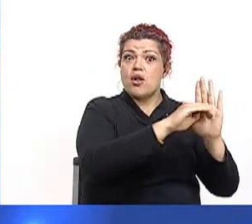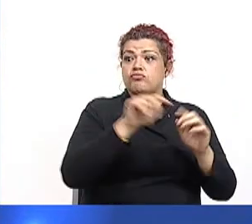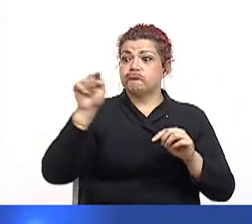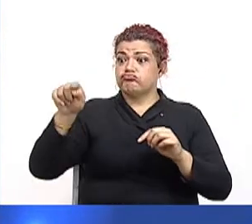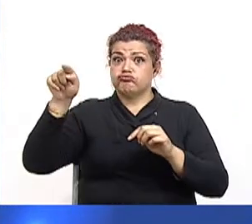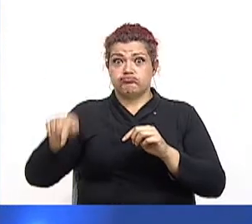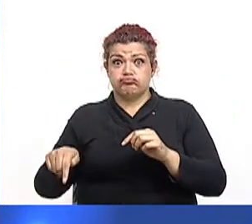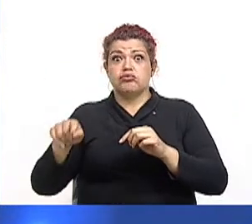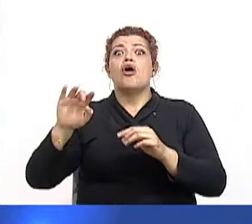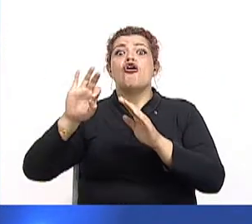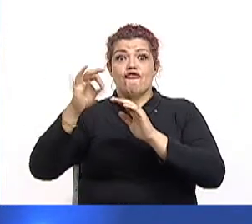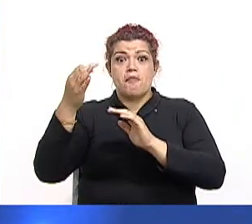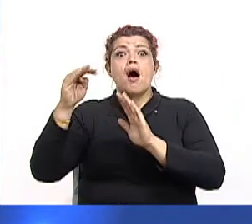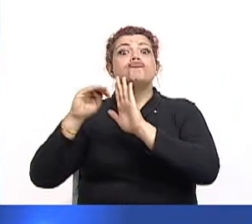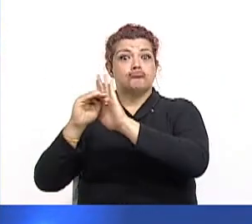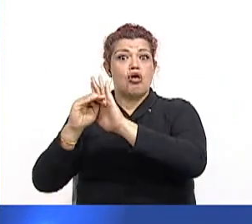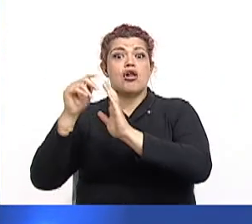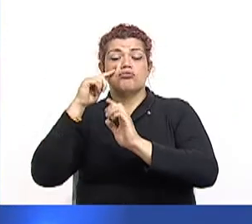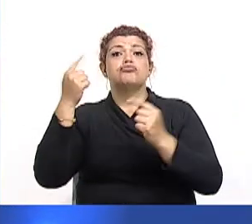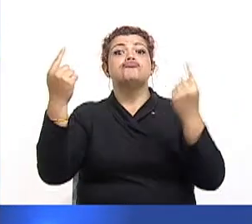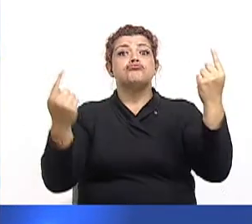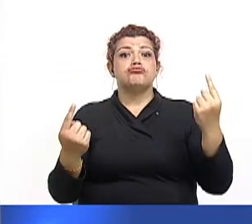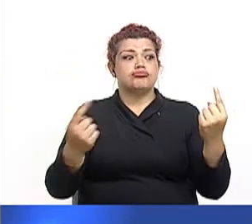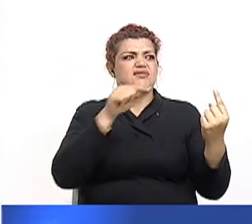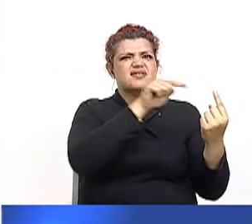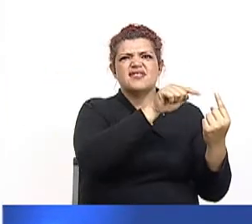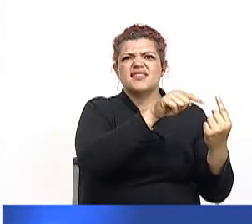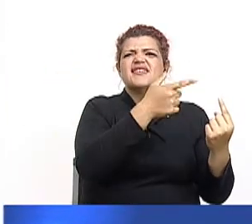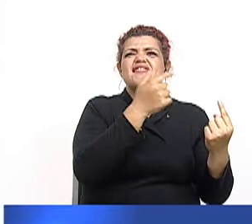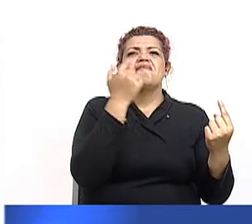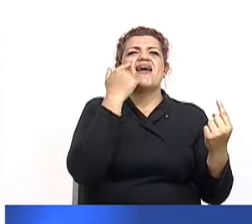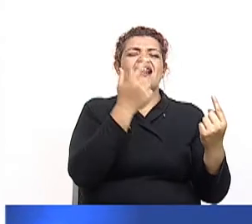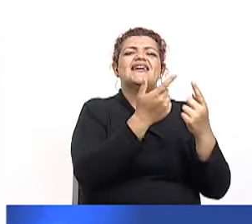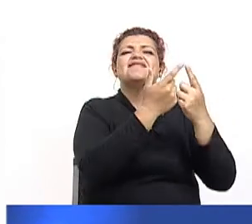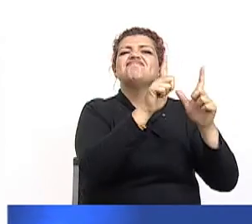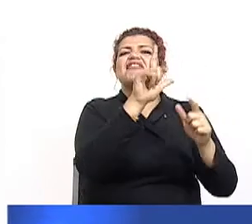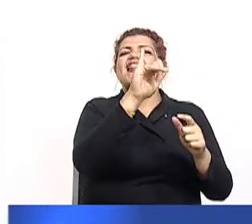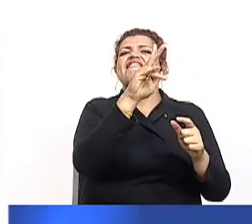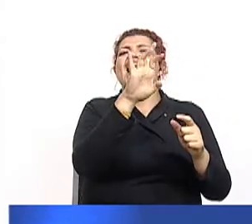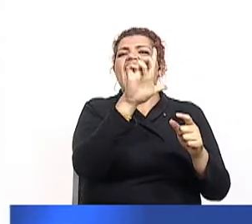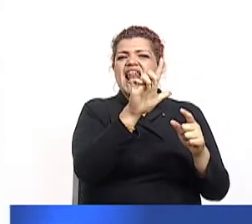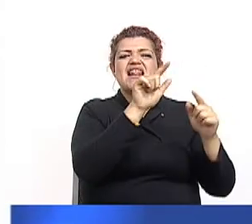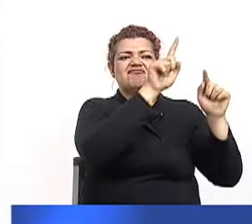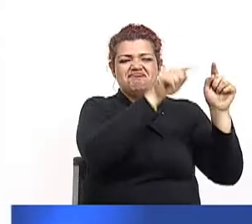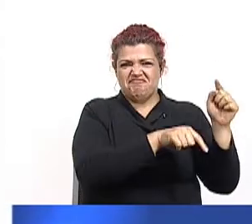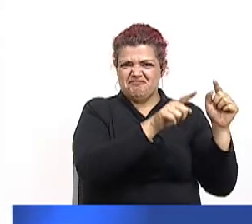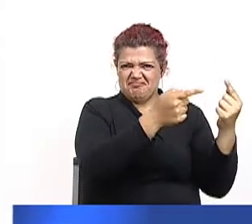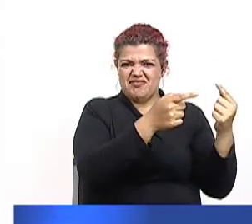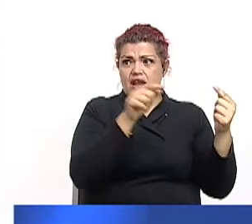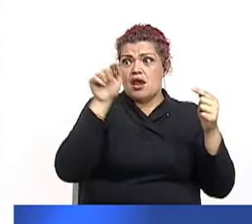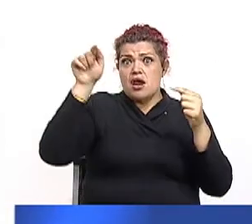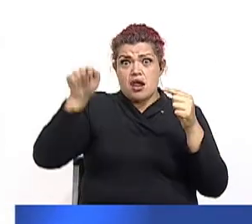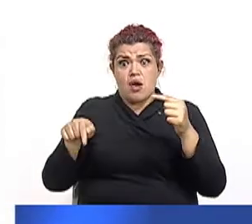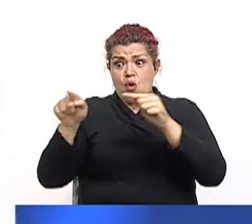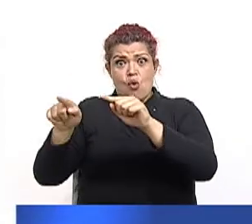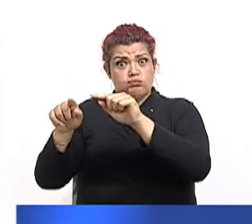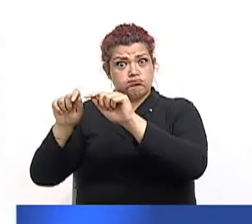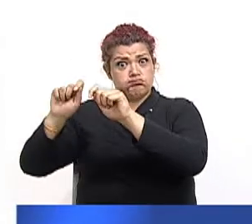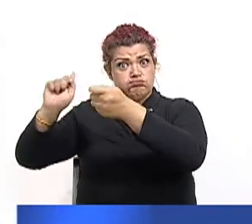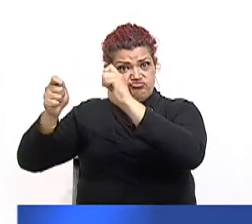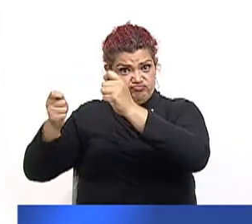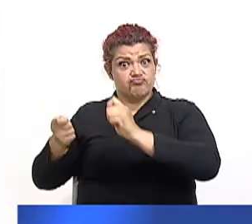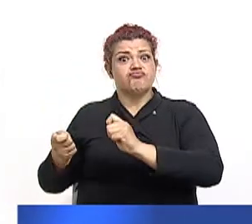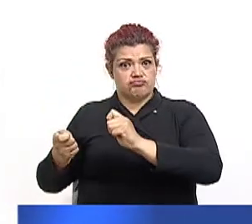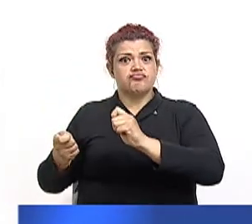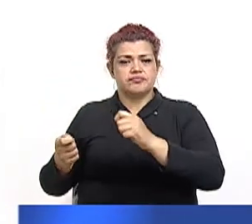gigantes de la historia costarricense. El Estado liberal FC contra el club espor reformista. Vamos de inmediato con las alineaciones.